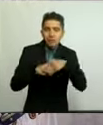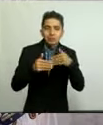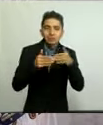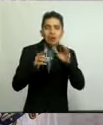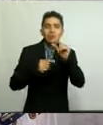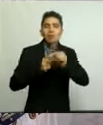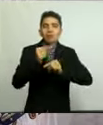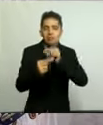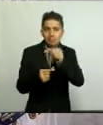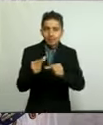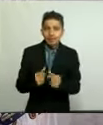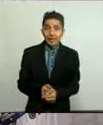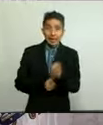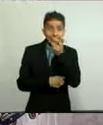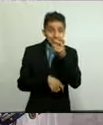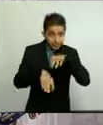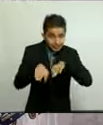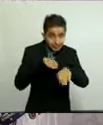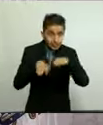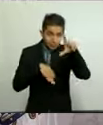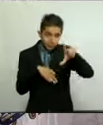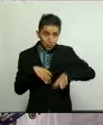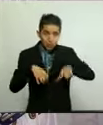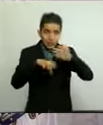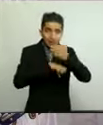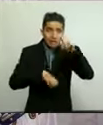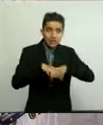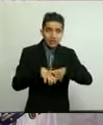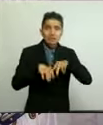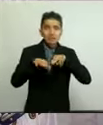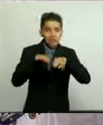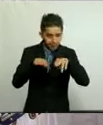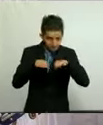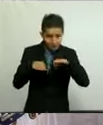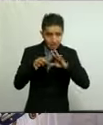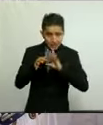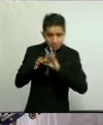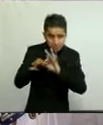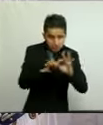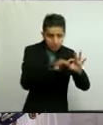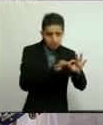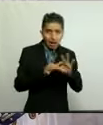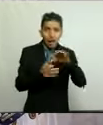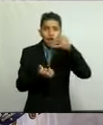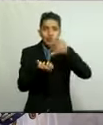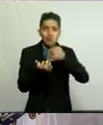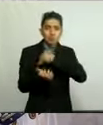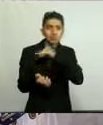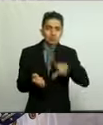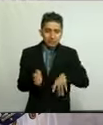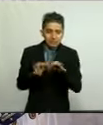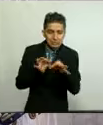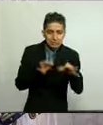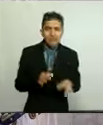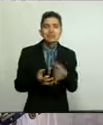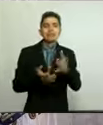Este tipo de trabajo en el que el gobierno estatal va de la mano con los ayuntamientos, los centros de salud,